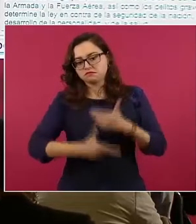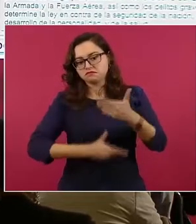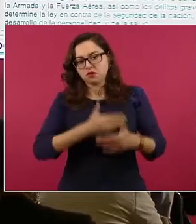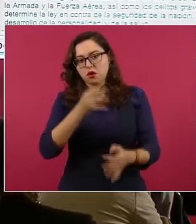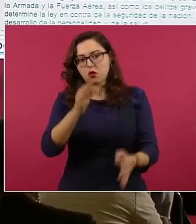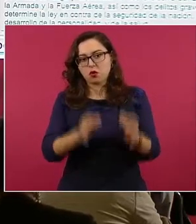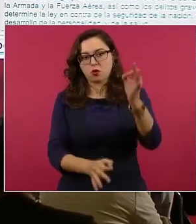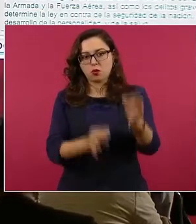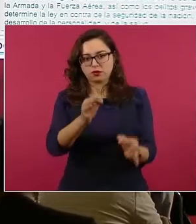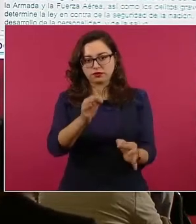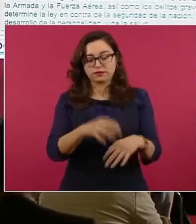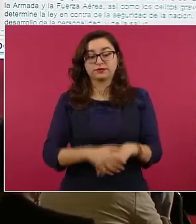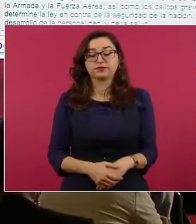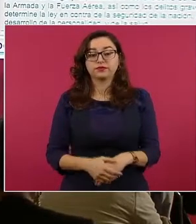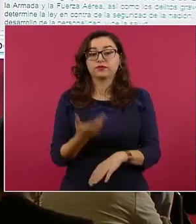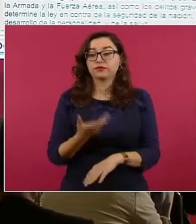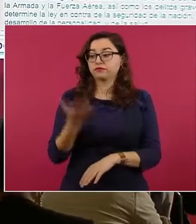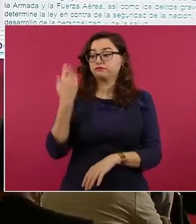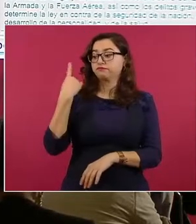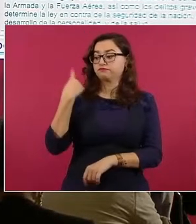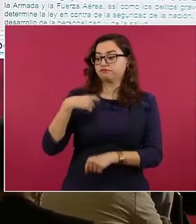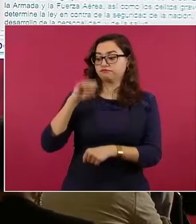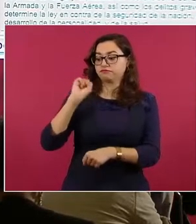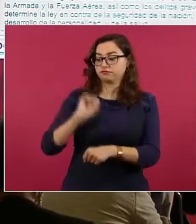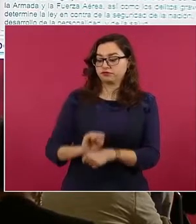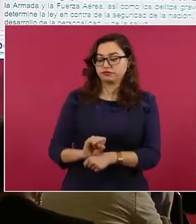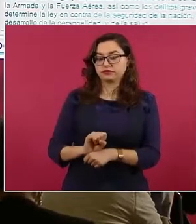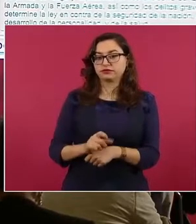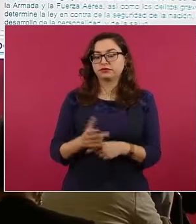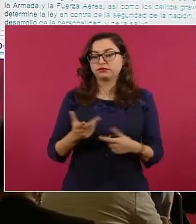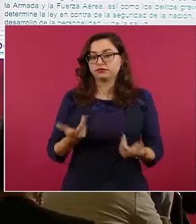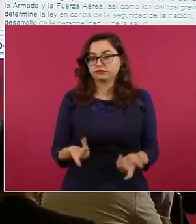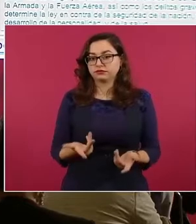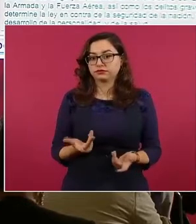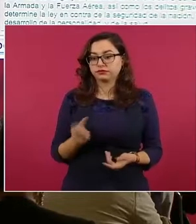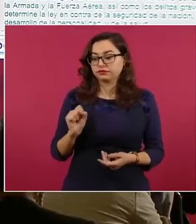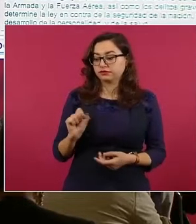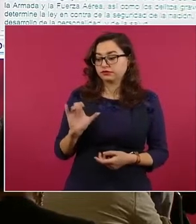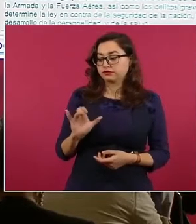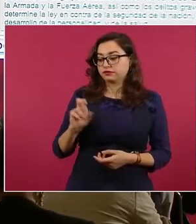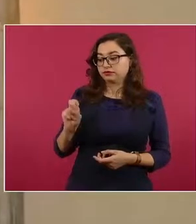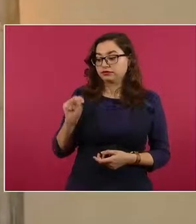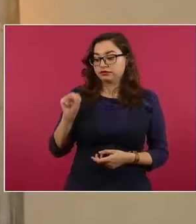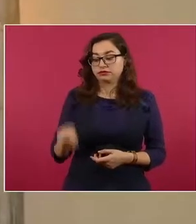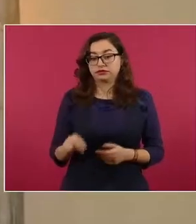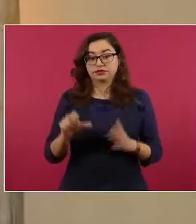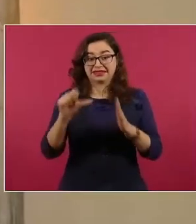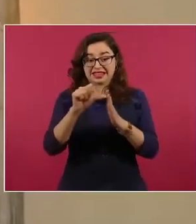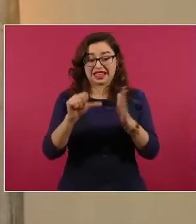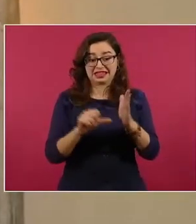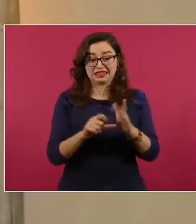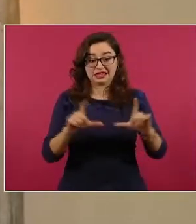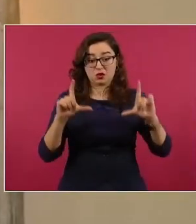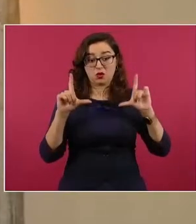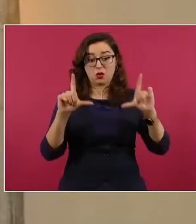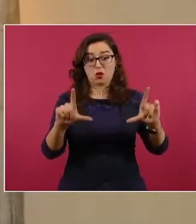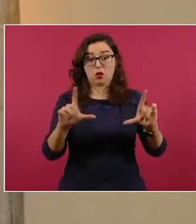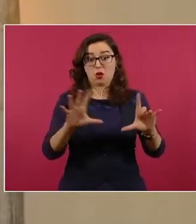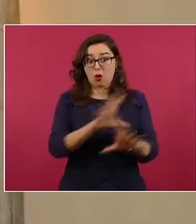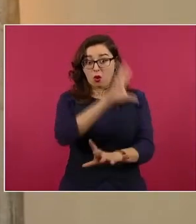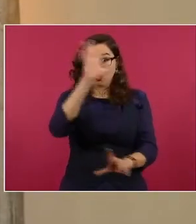Justicia no puede reformar, inaplicar, derogar o modificar un artículo